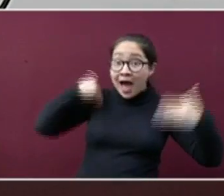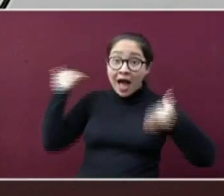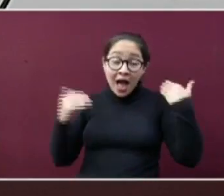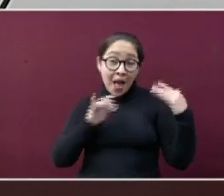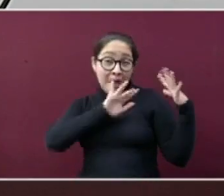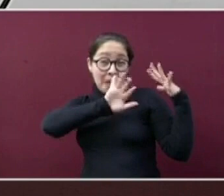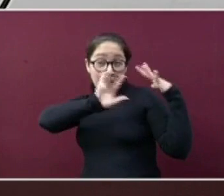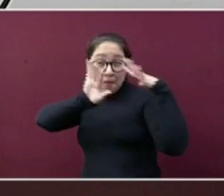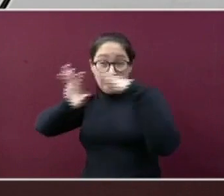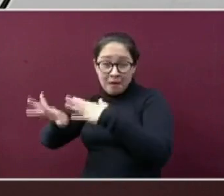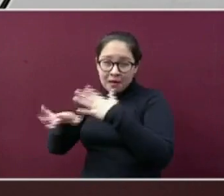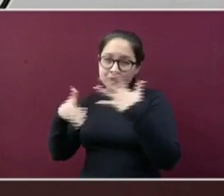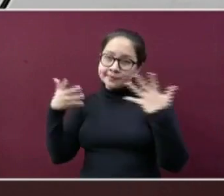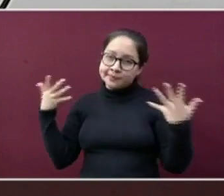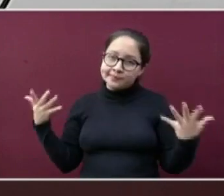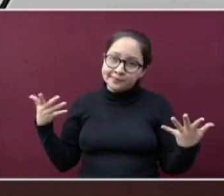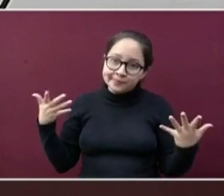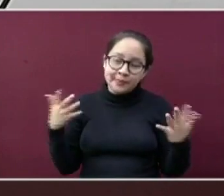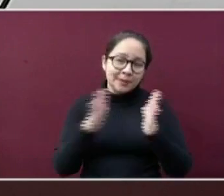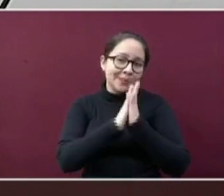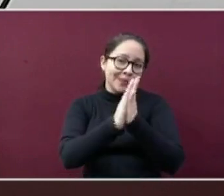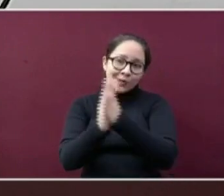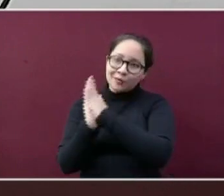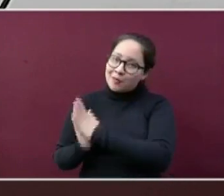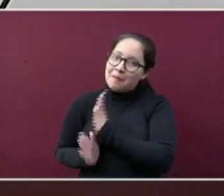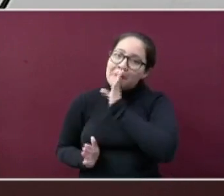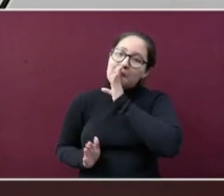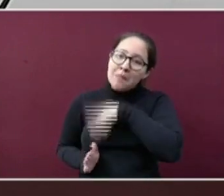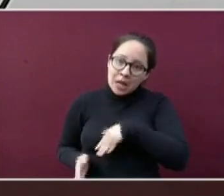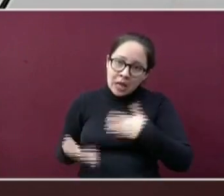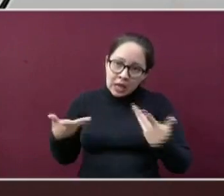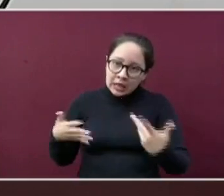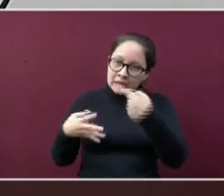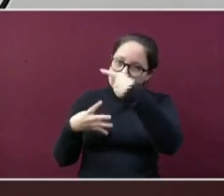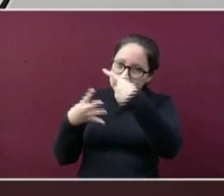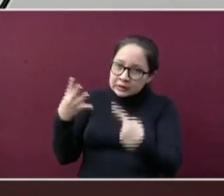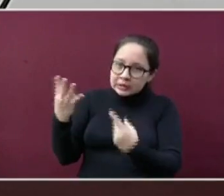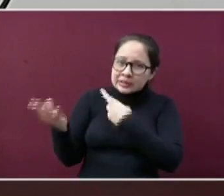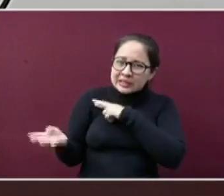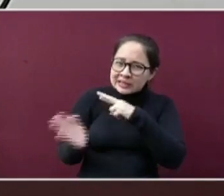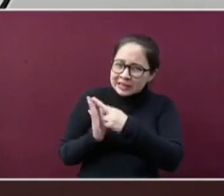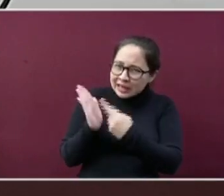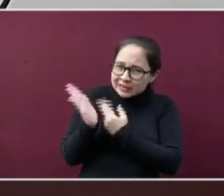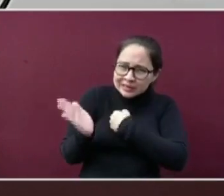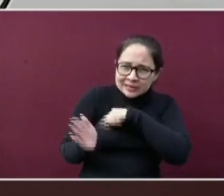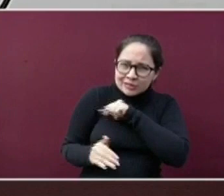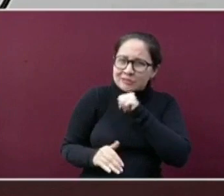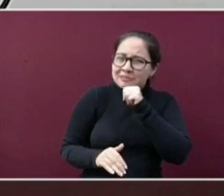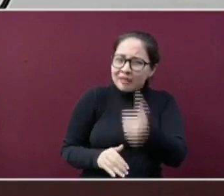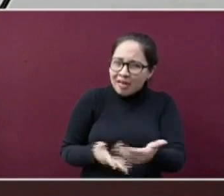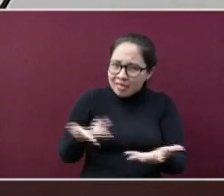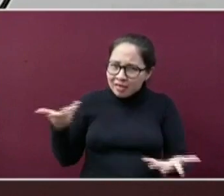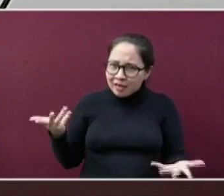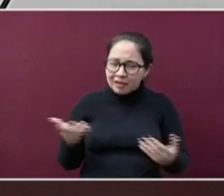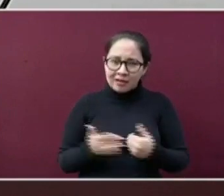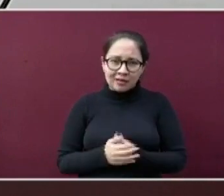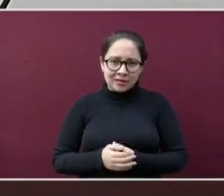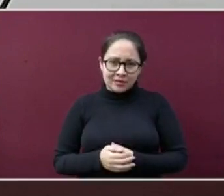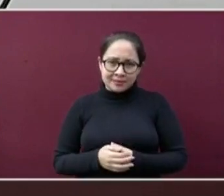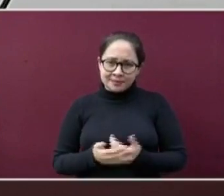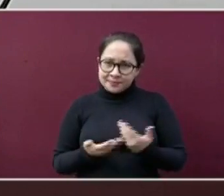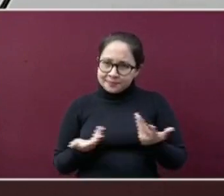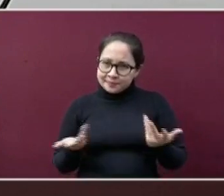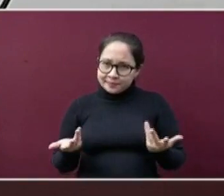comprometiendo así la sana distancia y todas las medidas preventivas. Habrán de saber